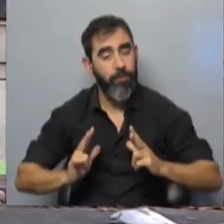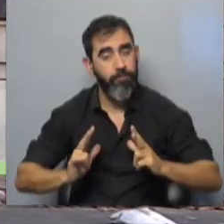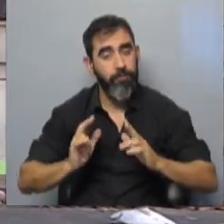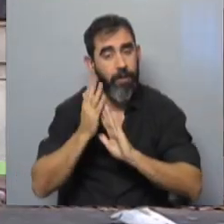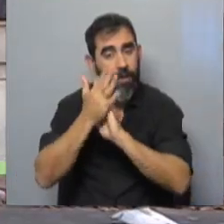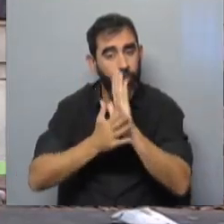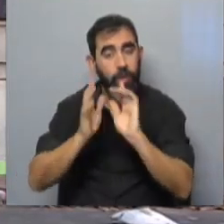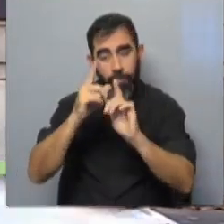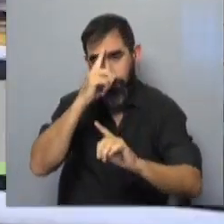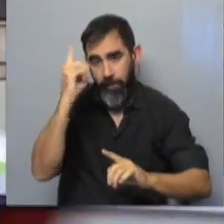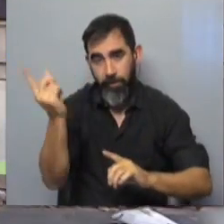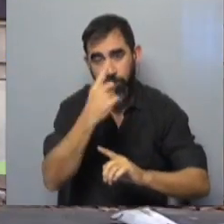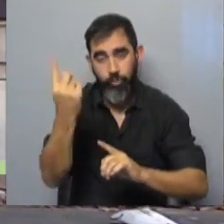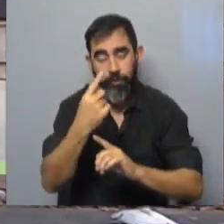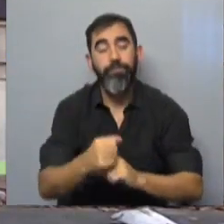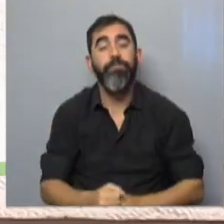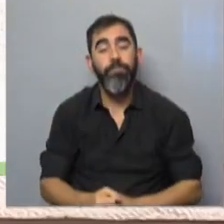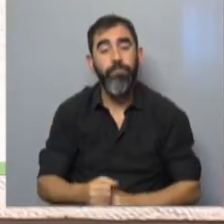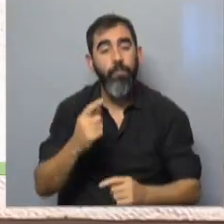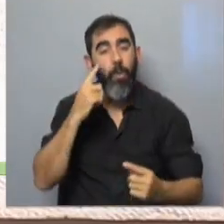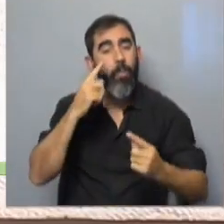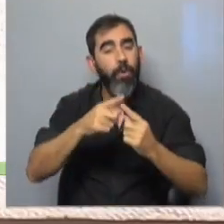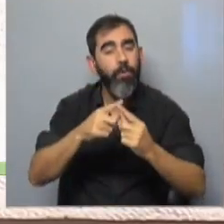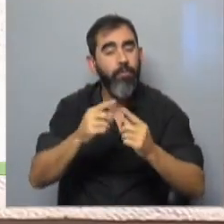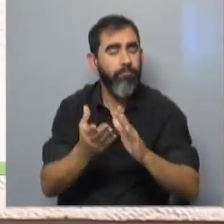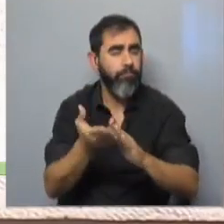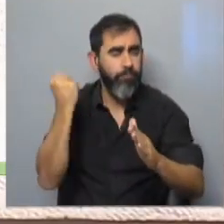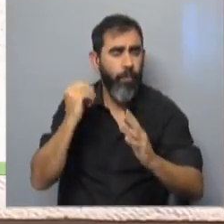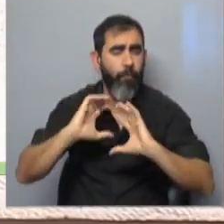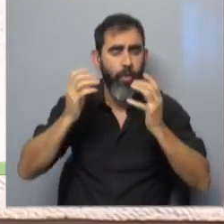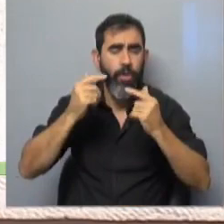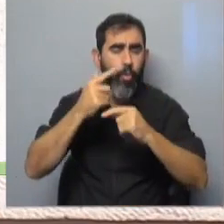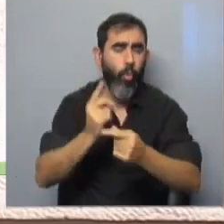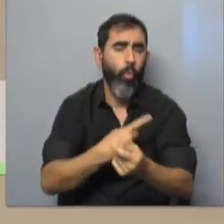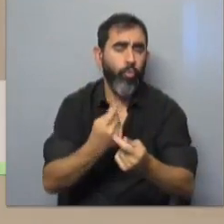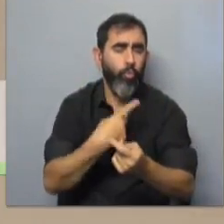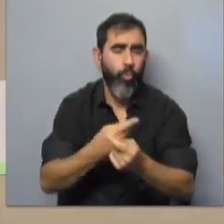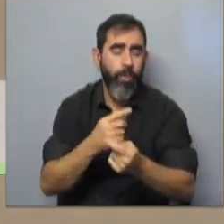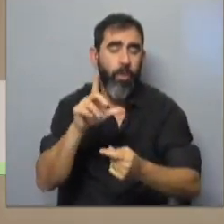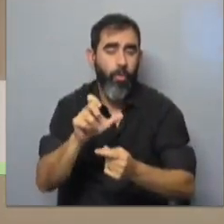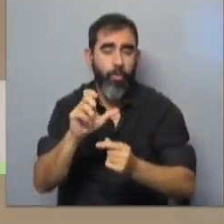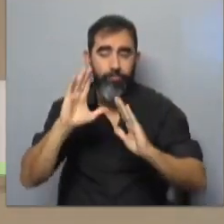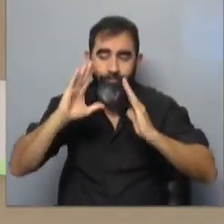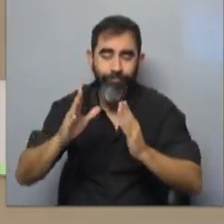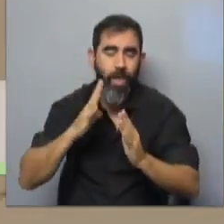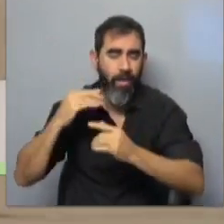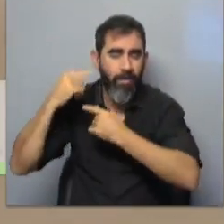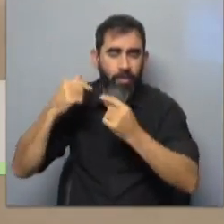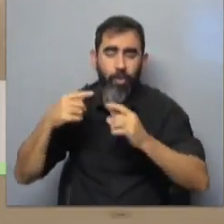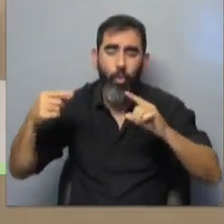nacionales e internacionales competentes en busca de abolir viejas y violentas prácticas que sin lugar a dudas evocan tradiciones